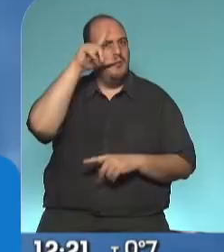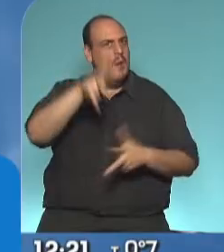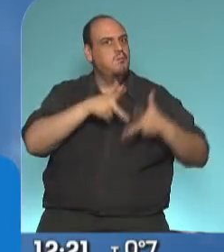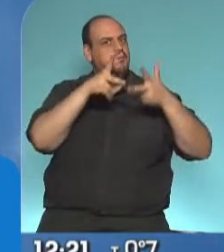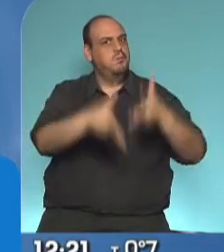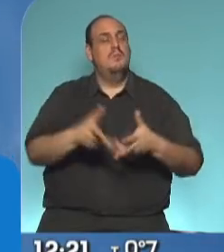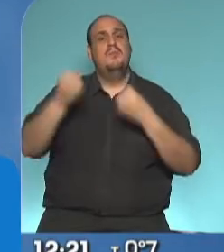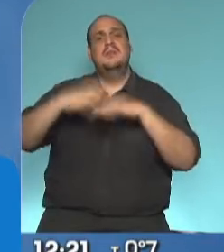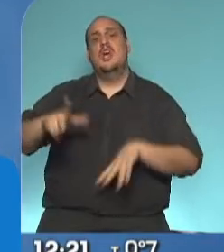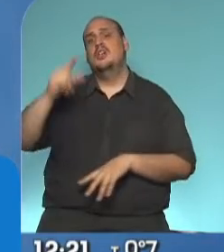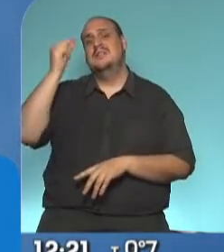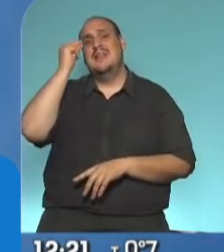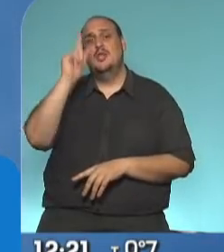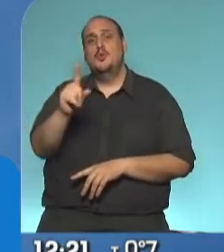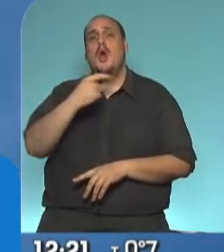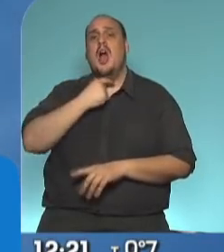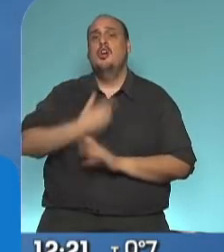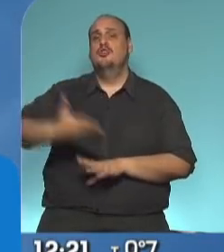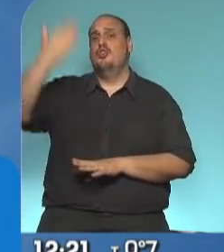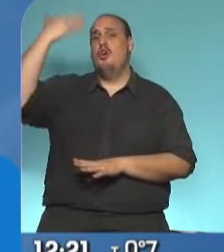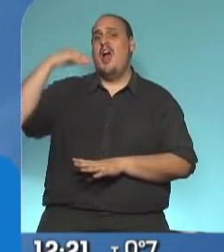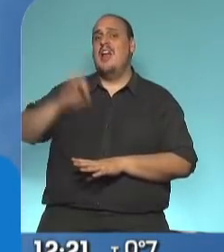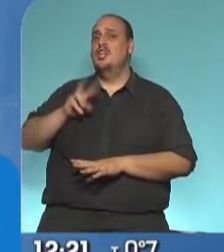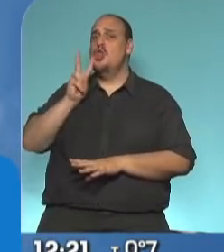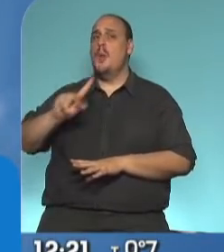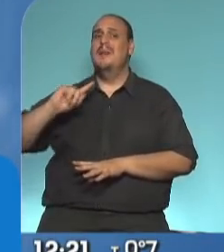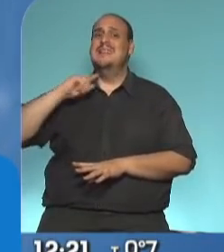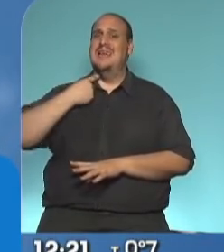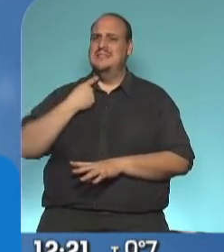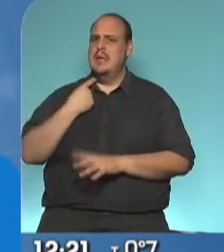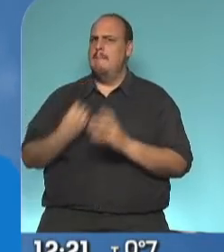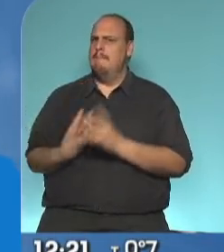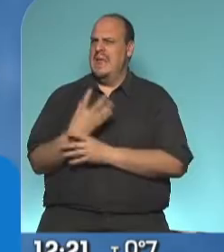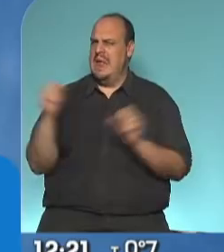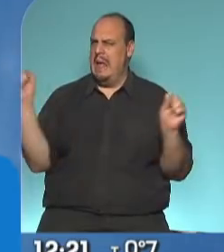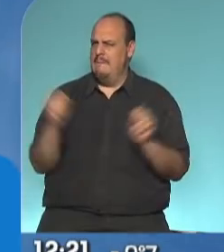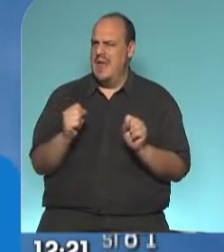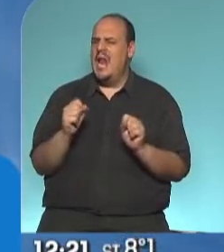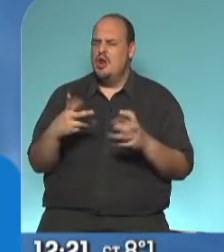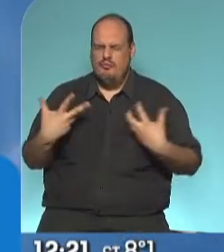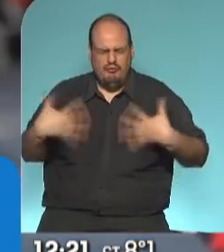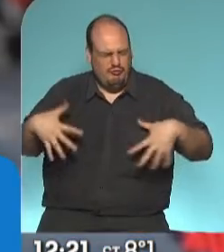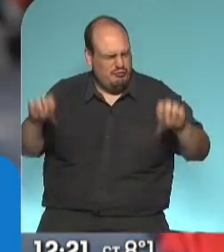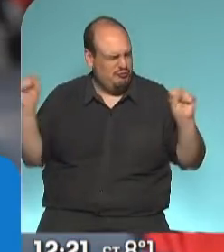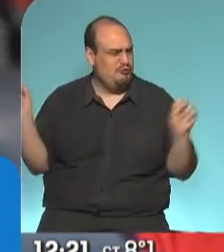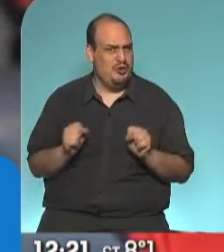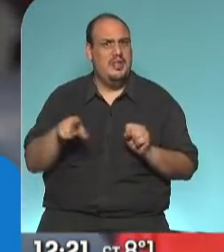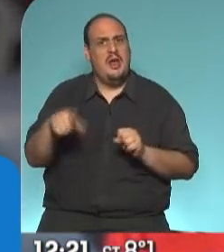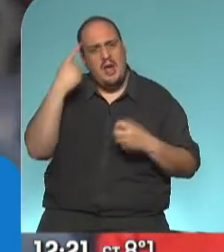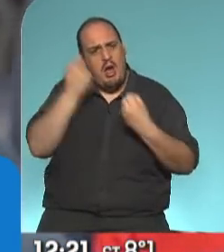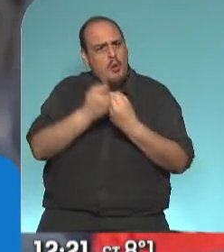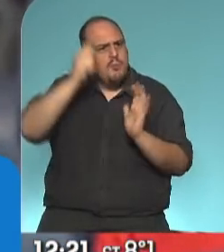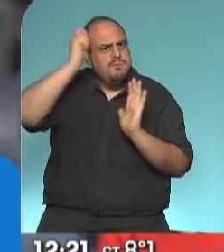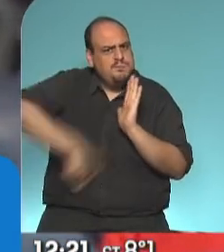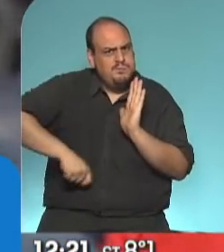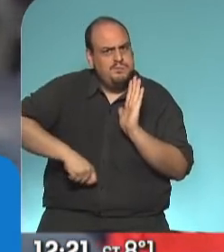inició el 31 de agosto del año 2013. Una mañana muy fría de invierno. Para ese momento firmamos el contrato.